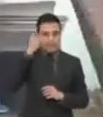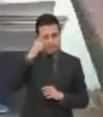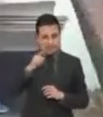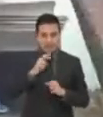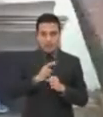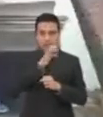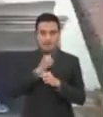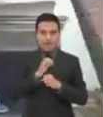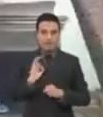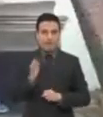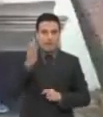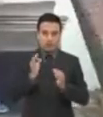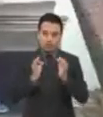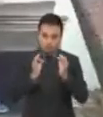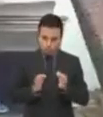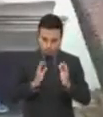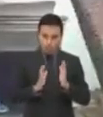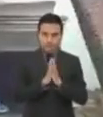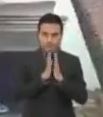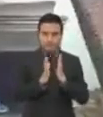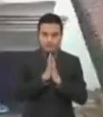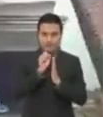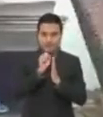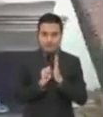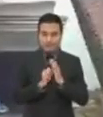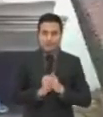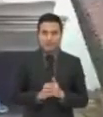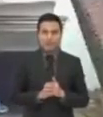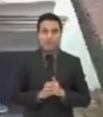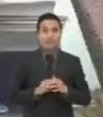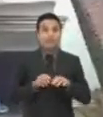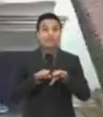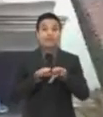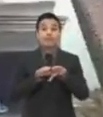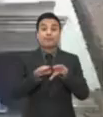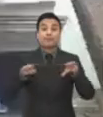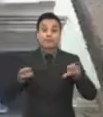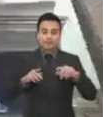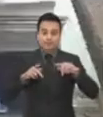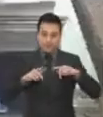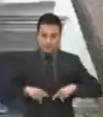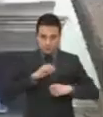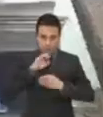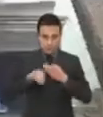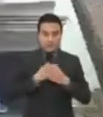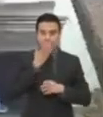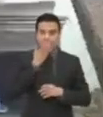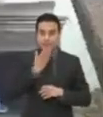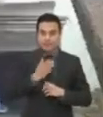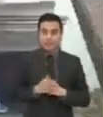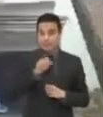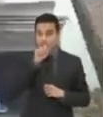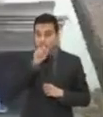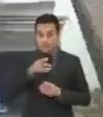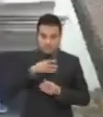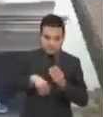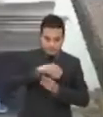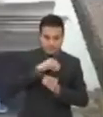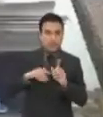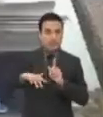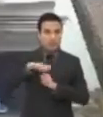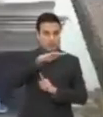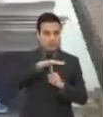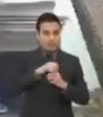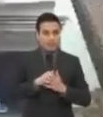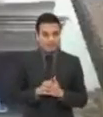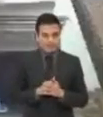república federal y democrática, la democratización de la sociedad del bienestar, la sustentabilidad medioambiental,